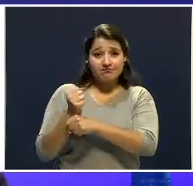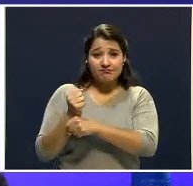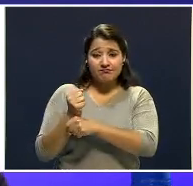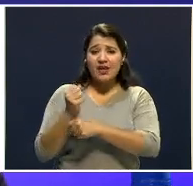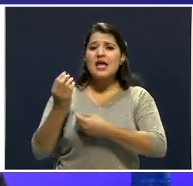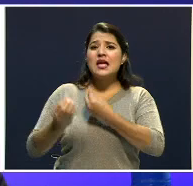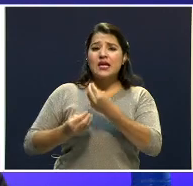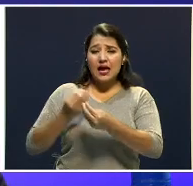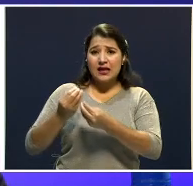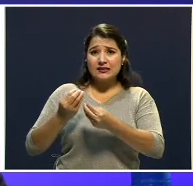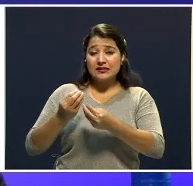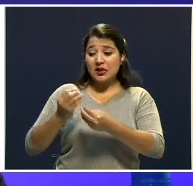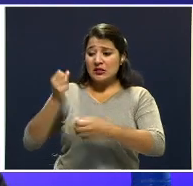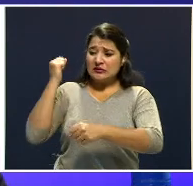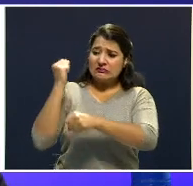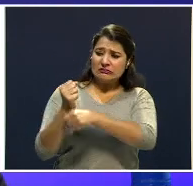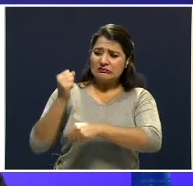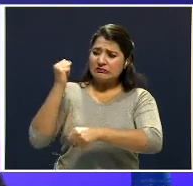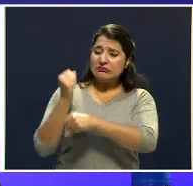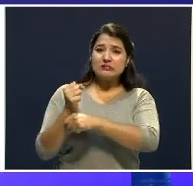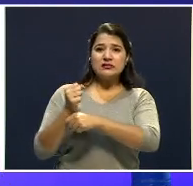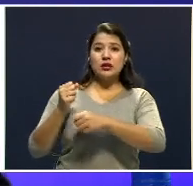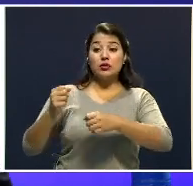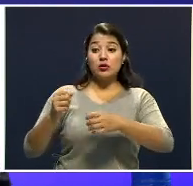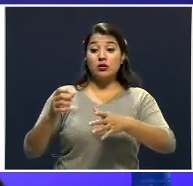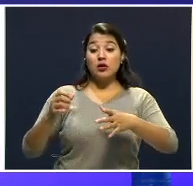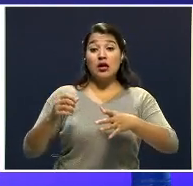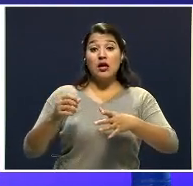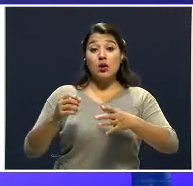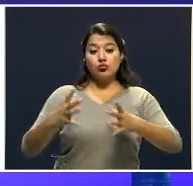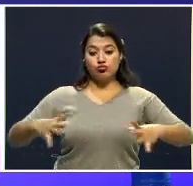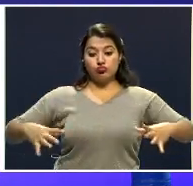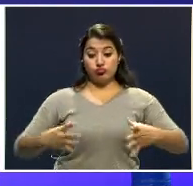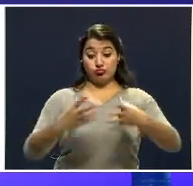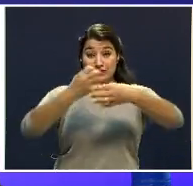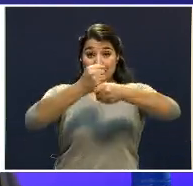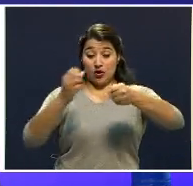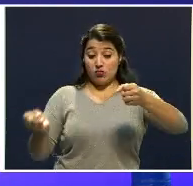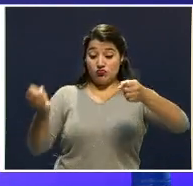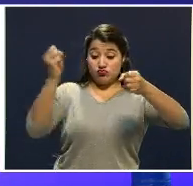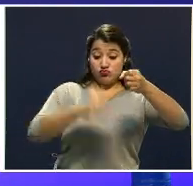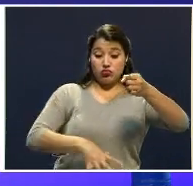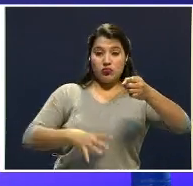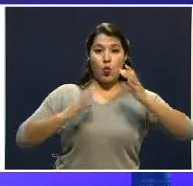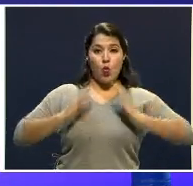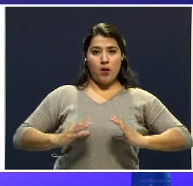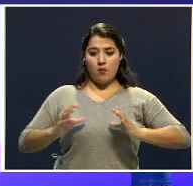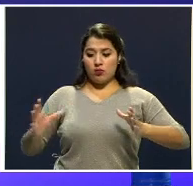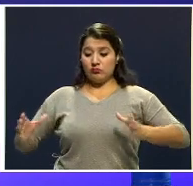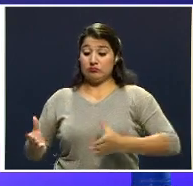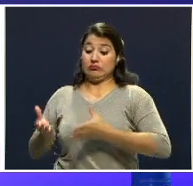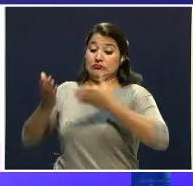de alimento de perros, cierra el saco,